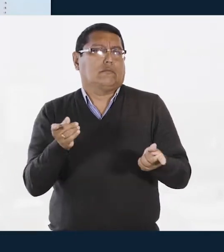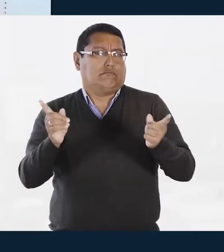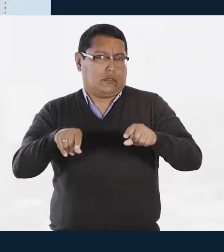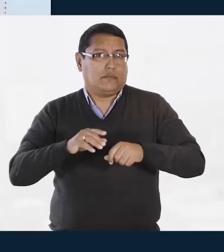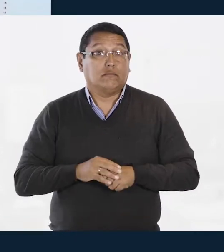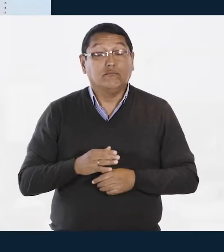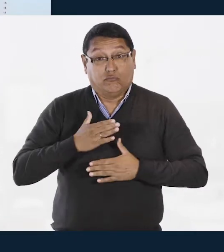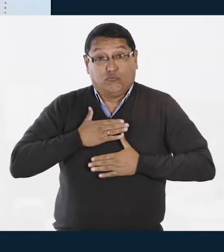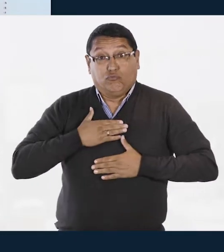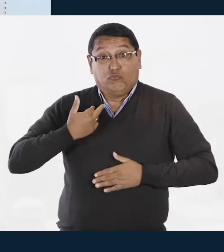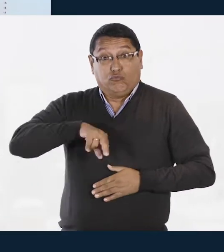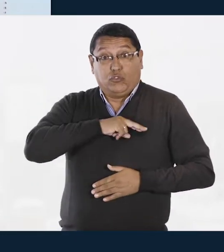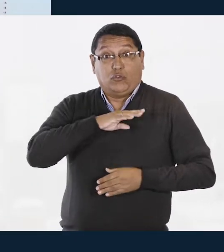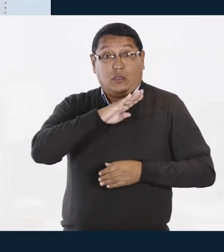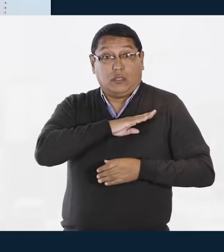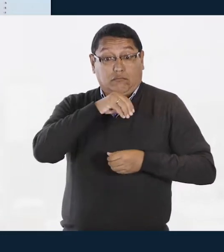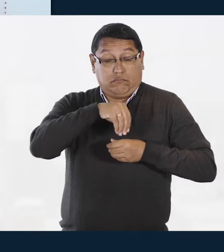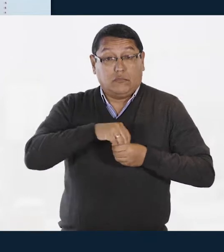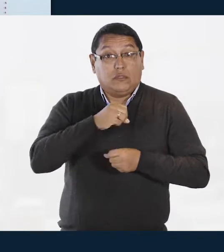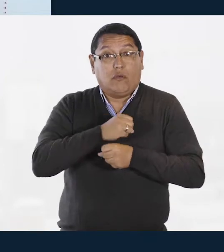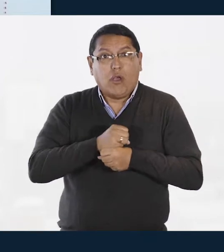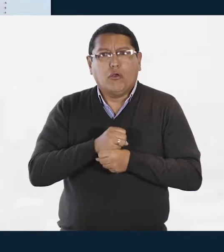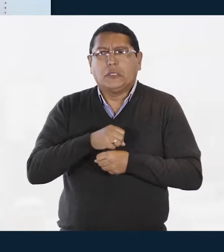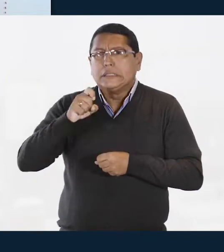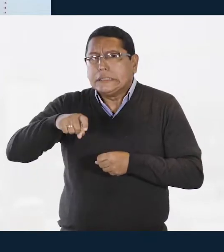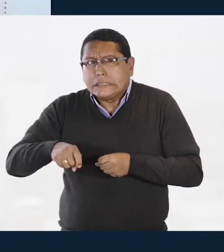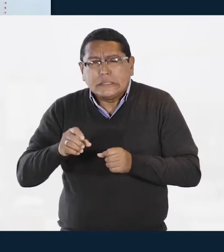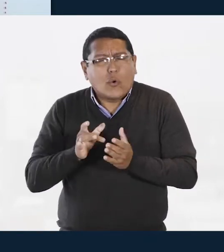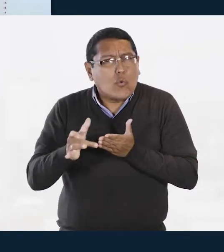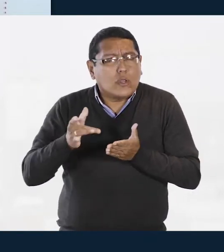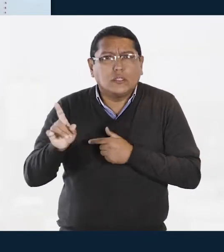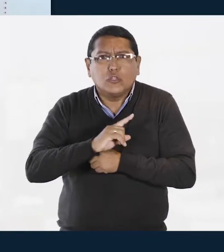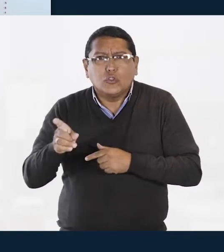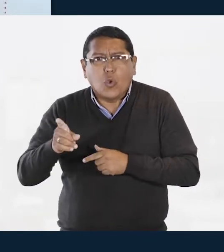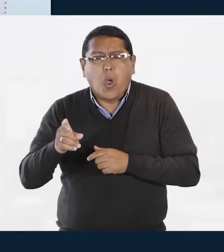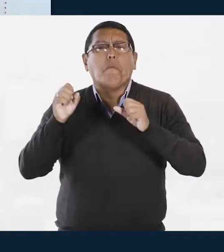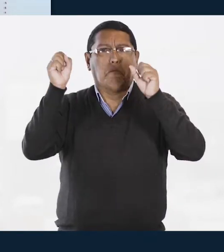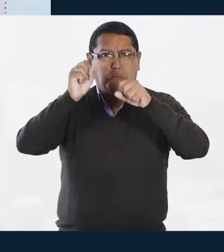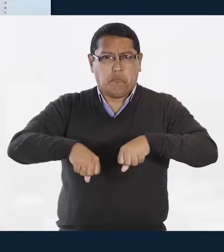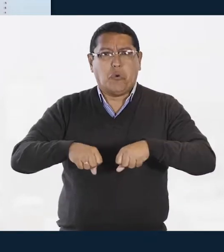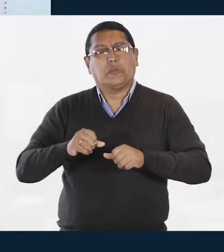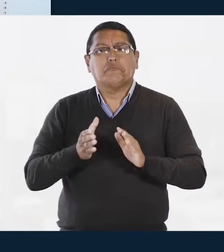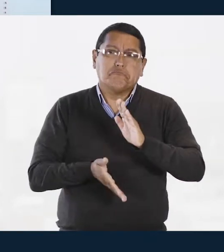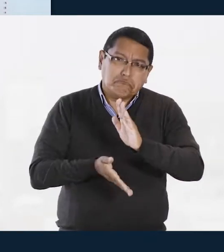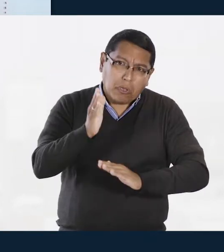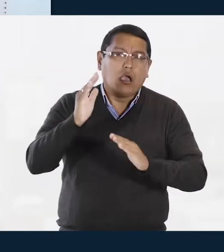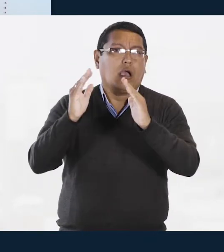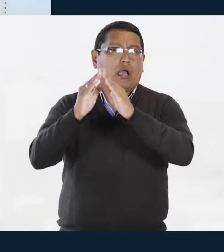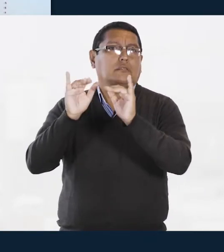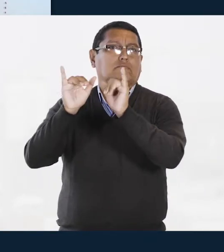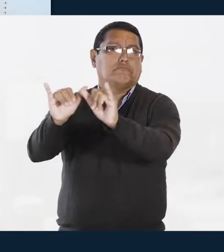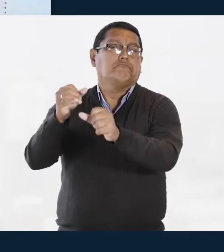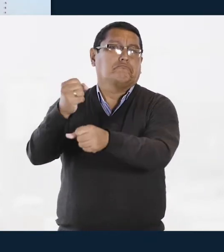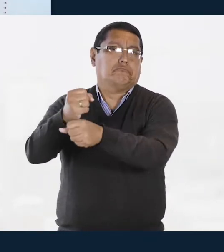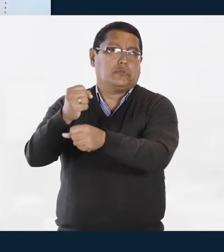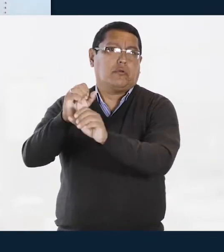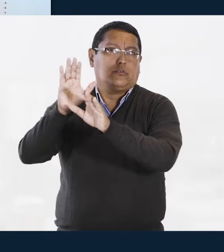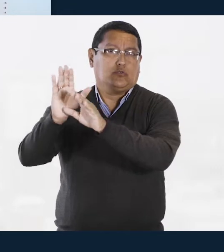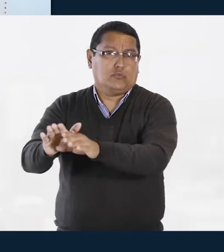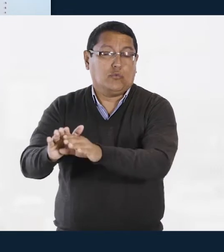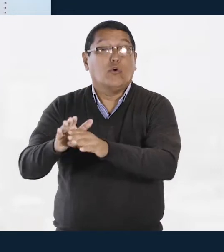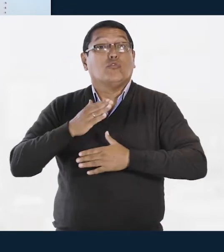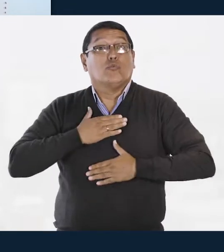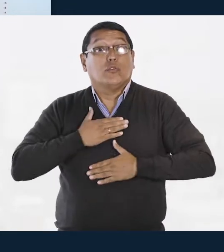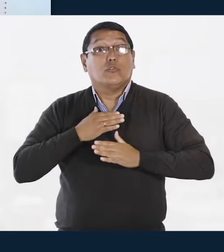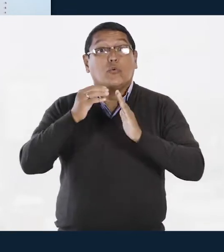Nuestros trabajadores no esenciales para el servicio al cliente podrán hacer trabajo en casa. Y nuestro